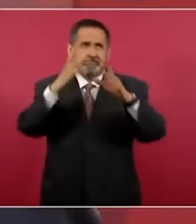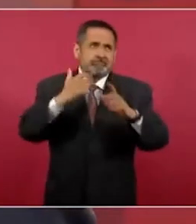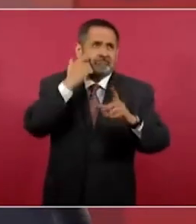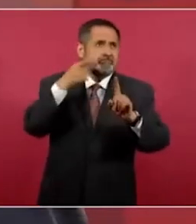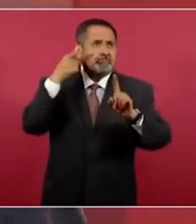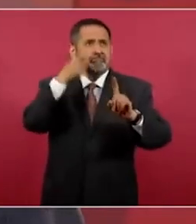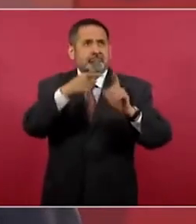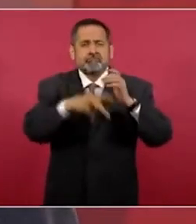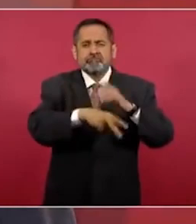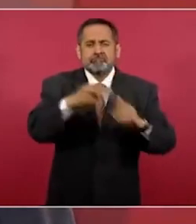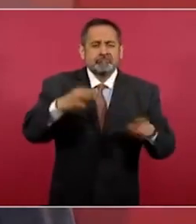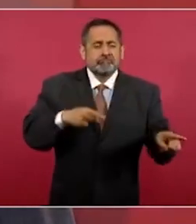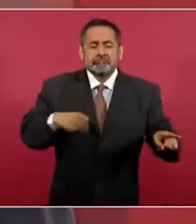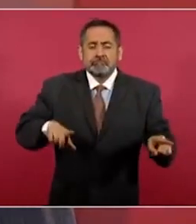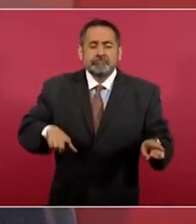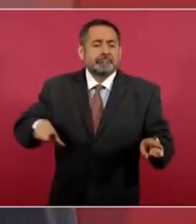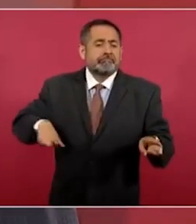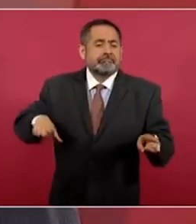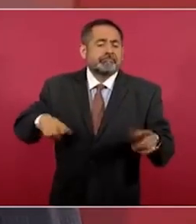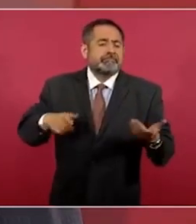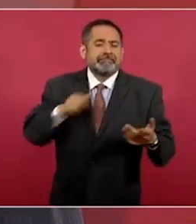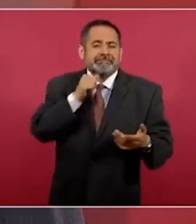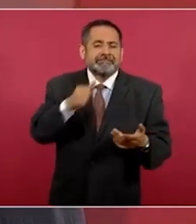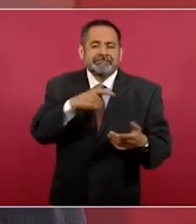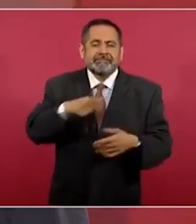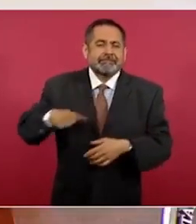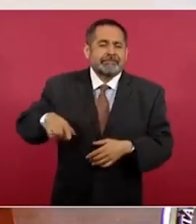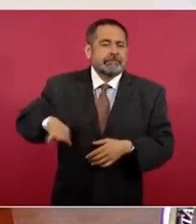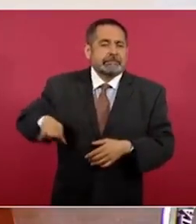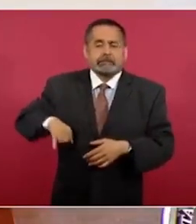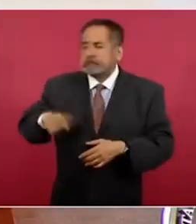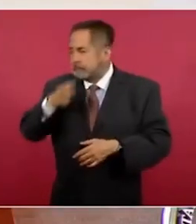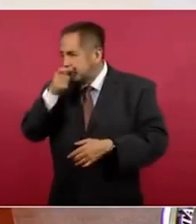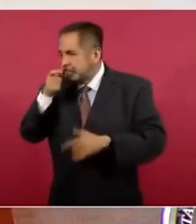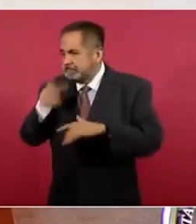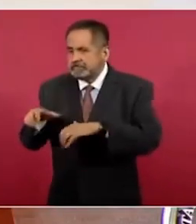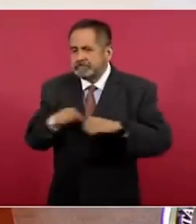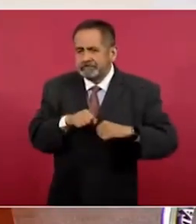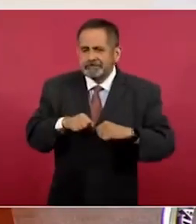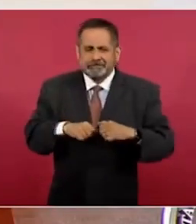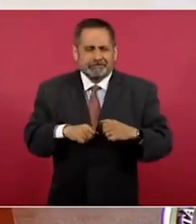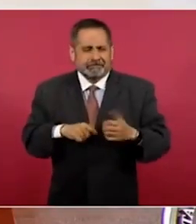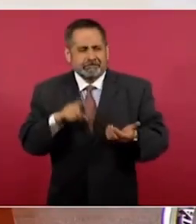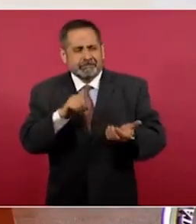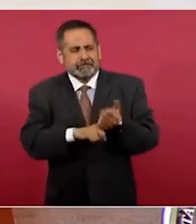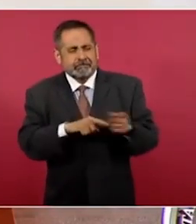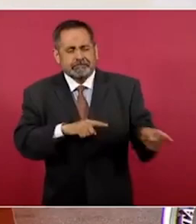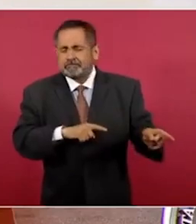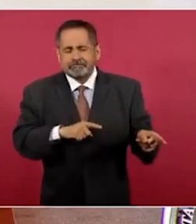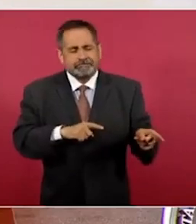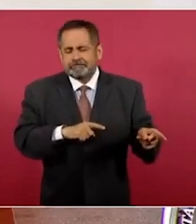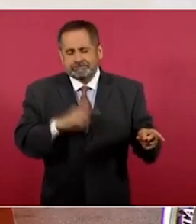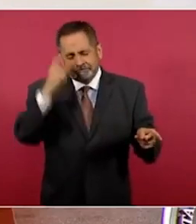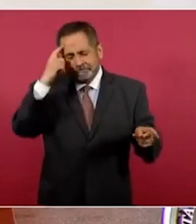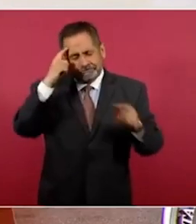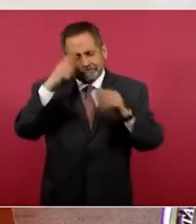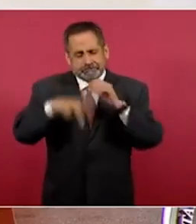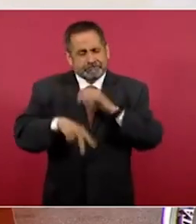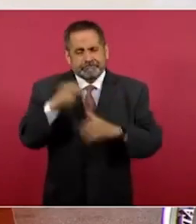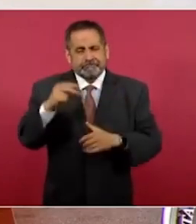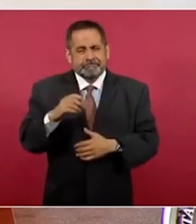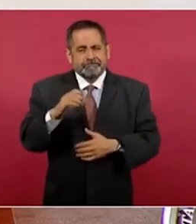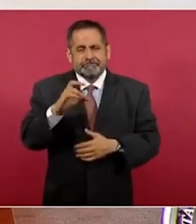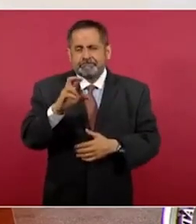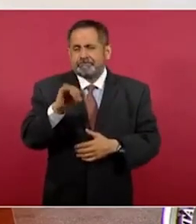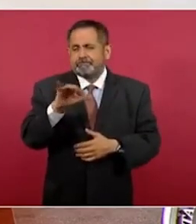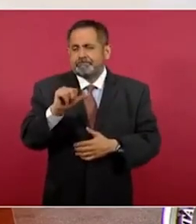trata de intereses, quiere decir que hay una profunda crisis política. En el